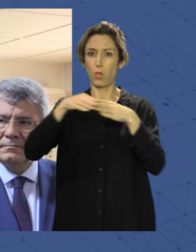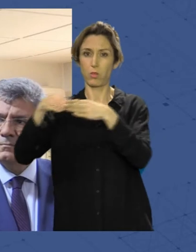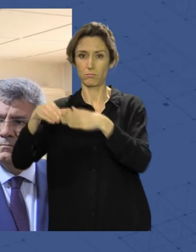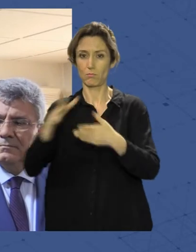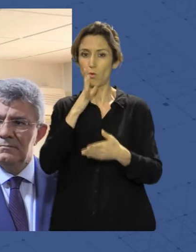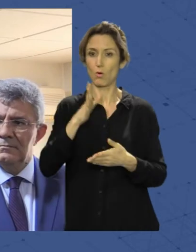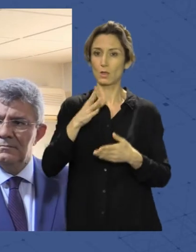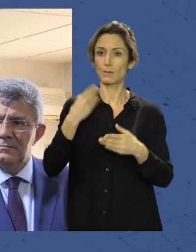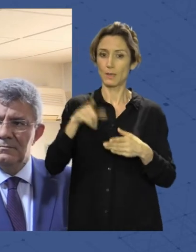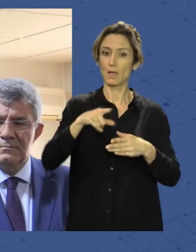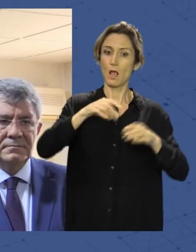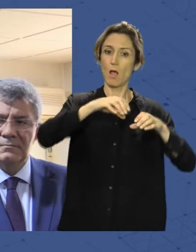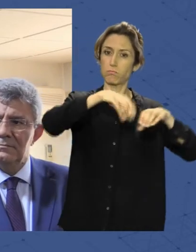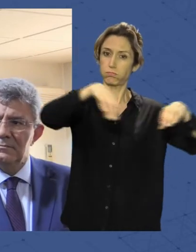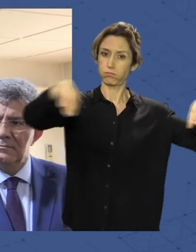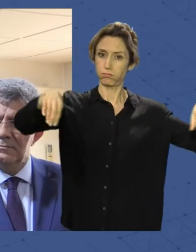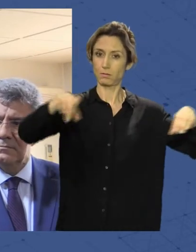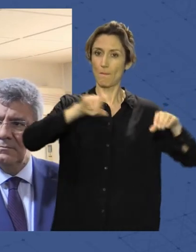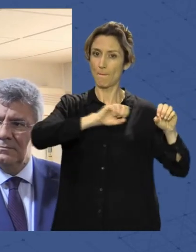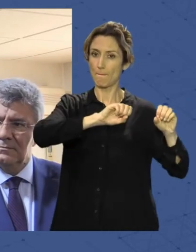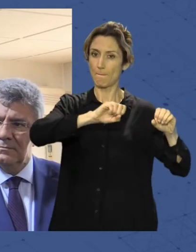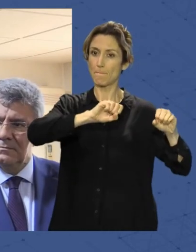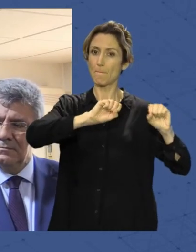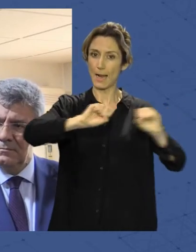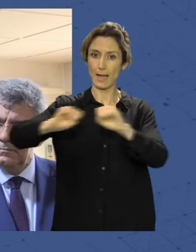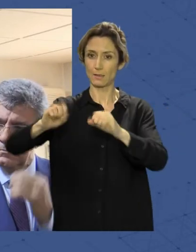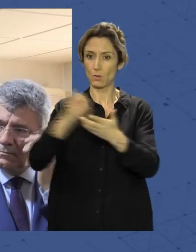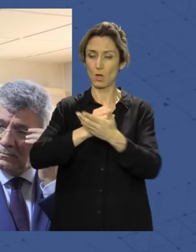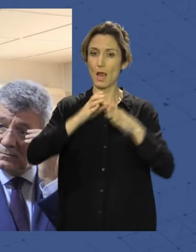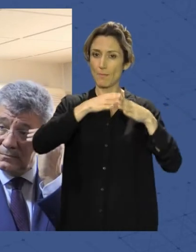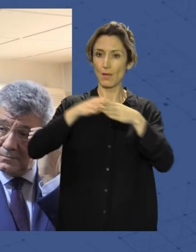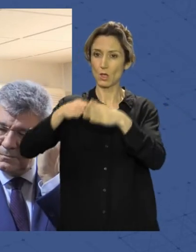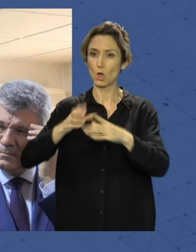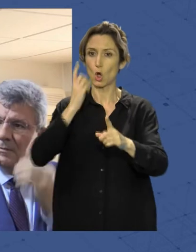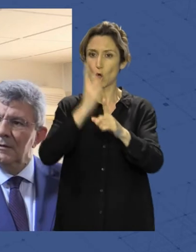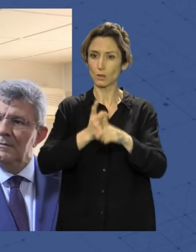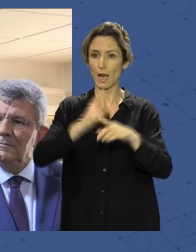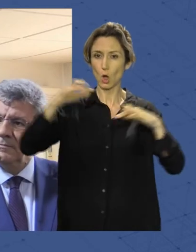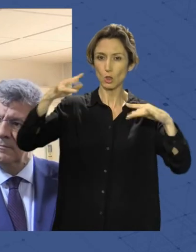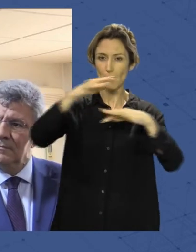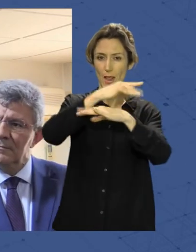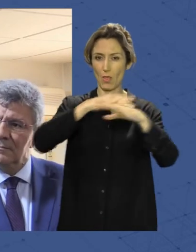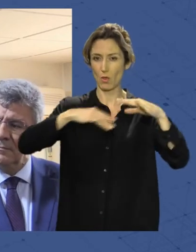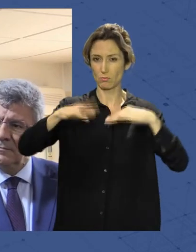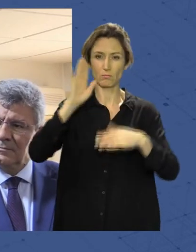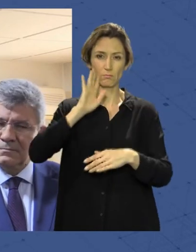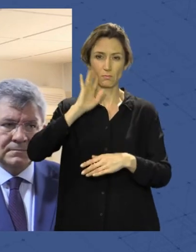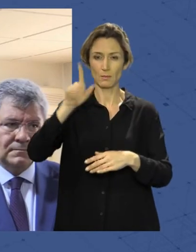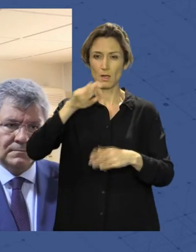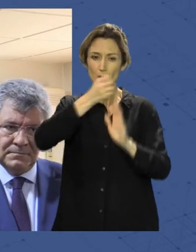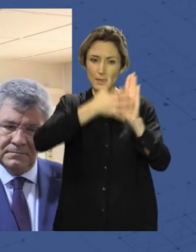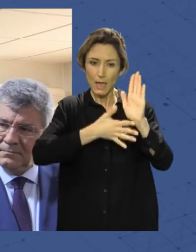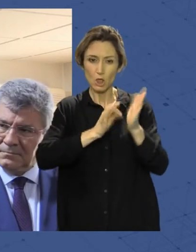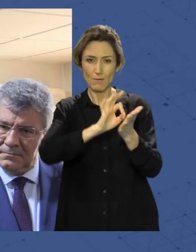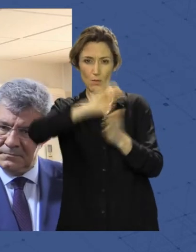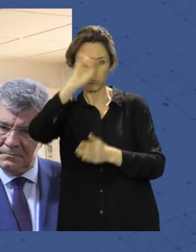disposición de barreras en un entorno portuario, embarcaciones de lucha contra la contaminación, embarcaciones de recogida. Vienen listados los distintos servicios que puede